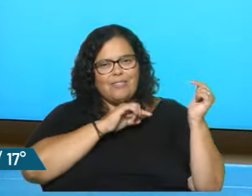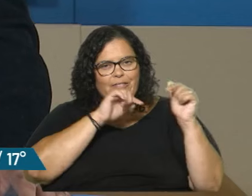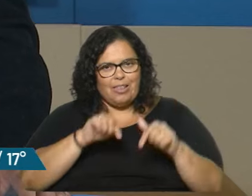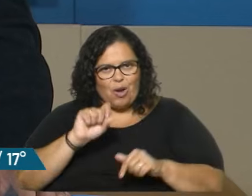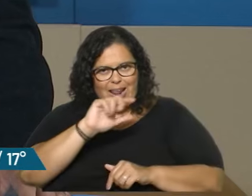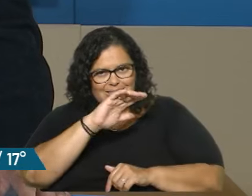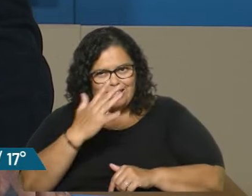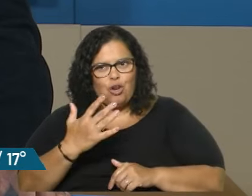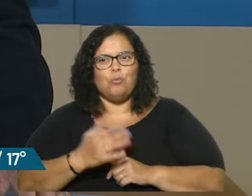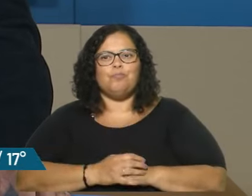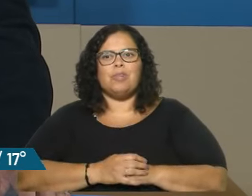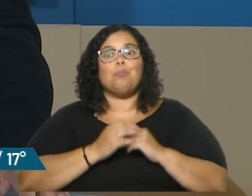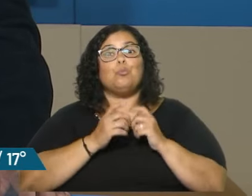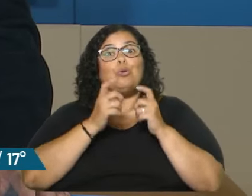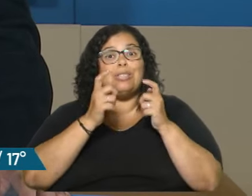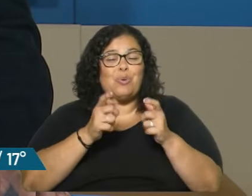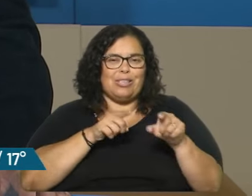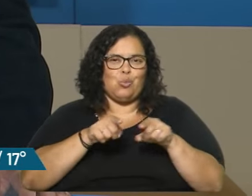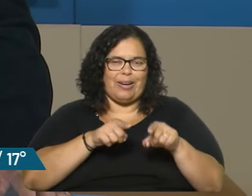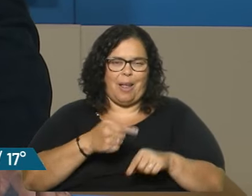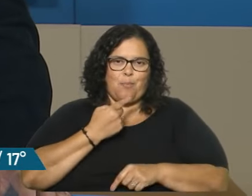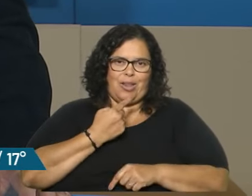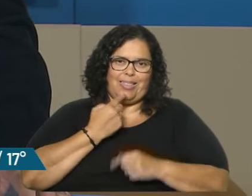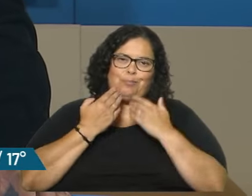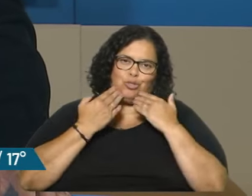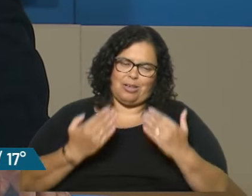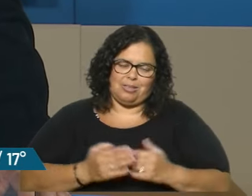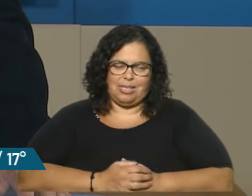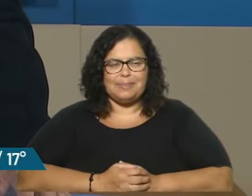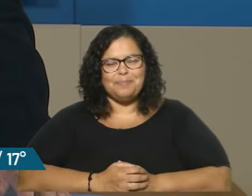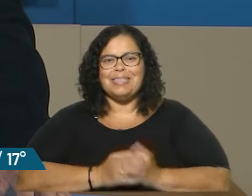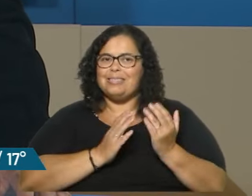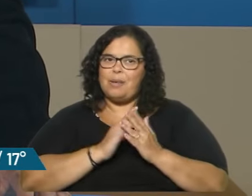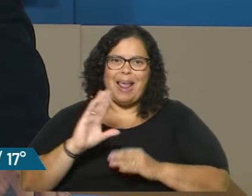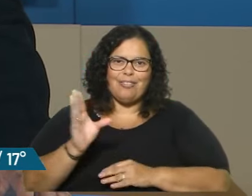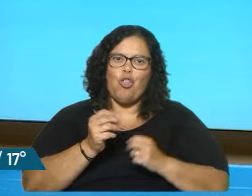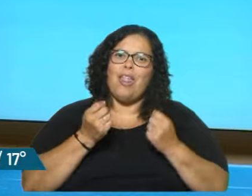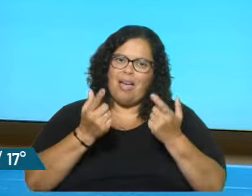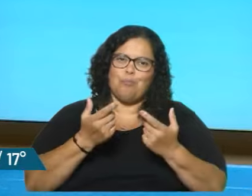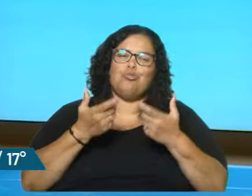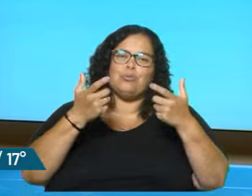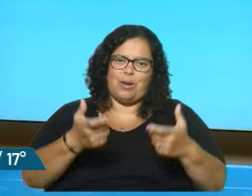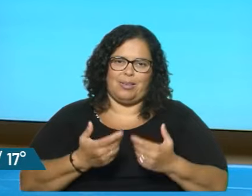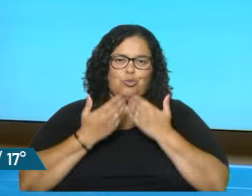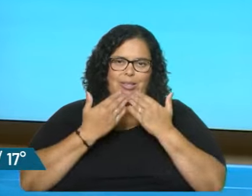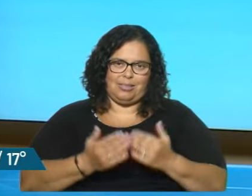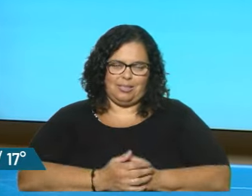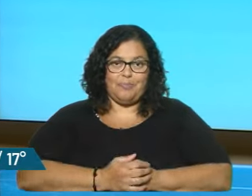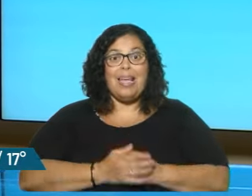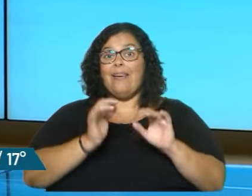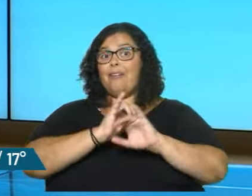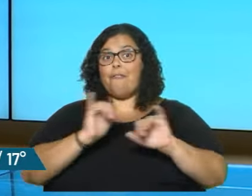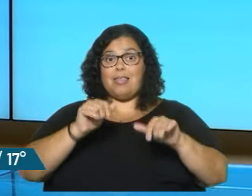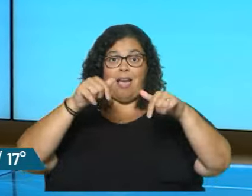suerte en su carrera política ahora. Muchísimas gracias, claro que sí. De verdad, a todos los candidatos les deseamos mucha suerte. Muchas gracias. Amigos, dejamos por acá